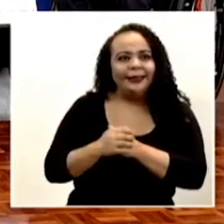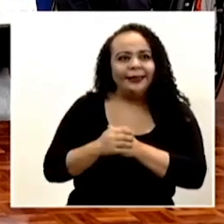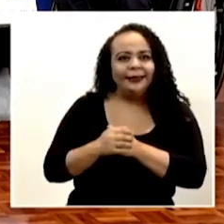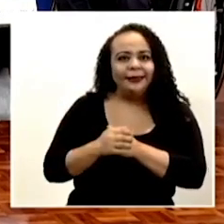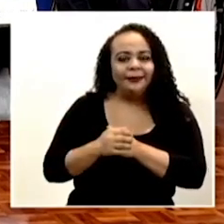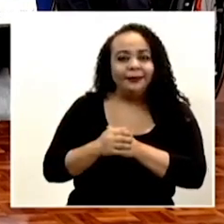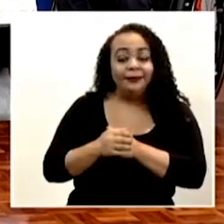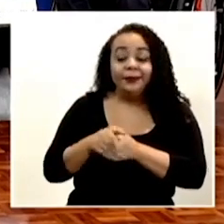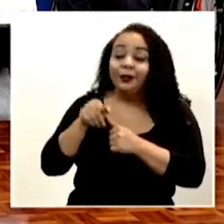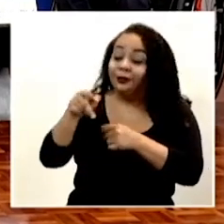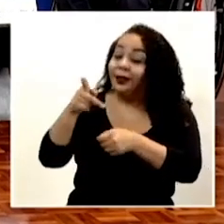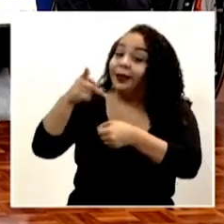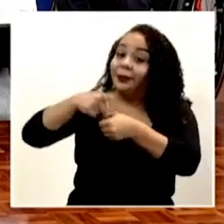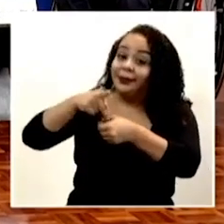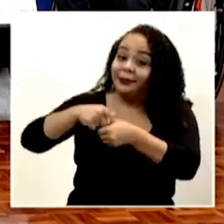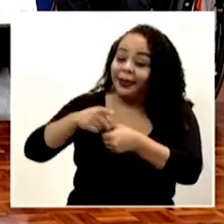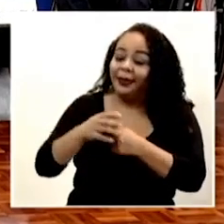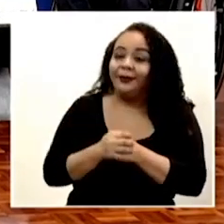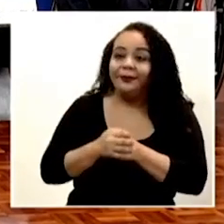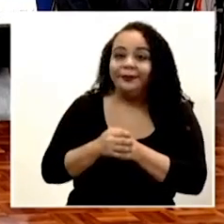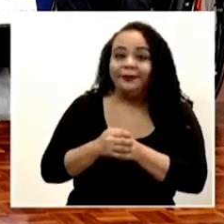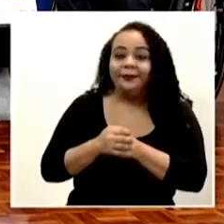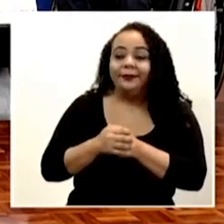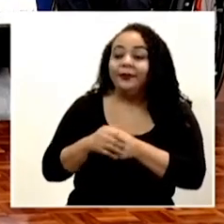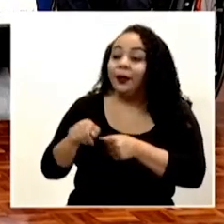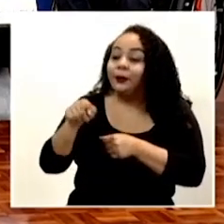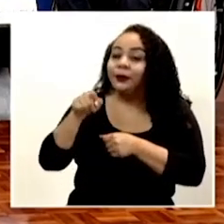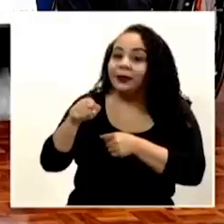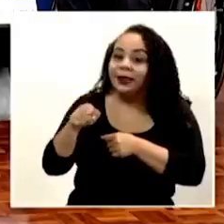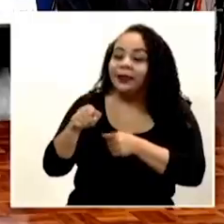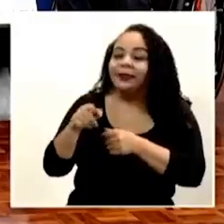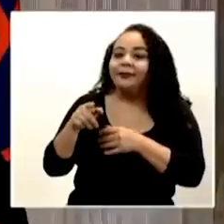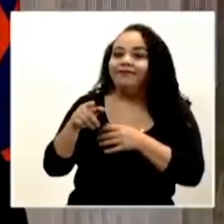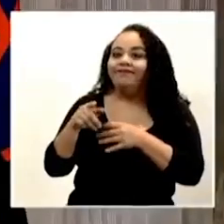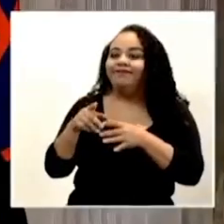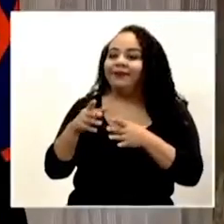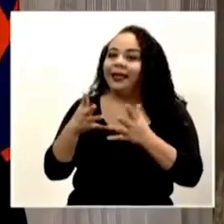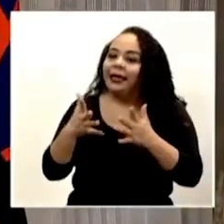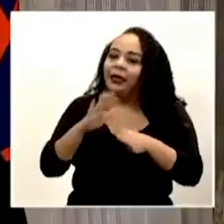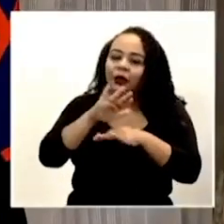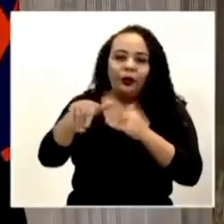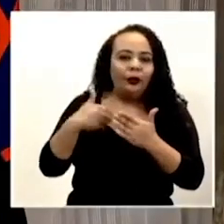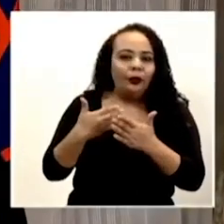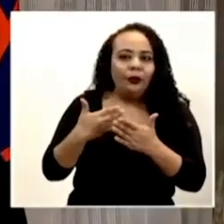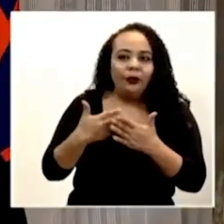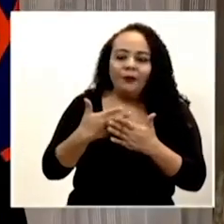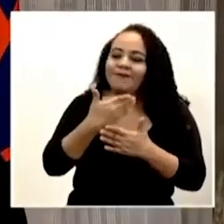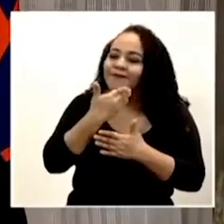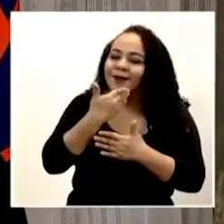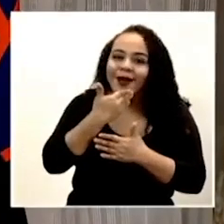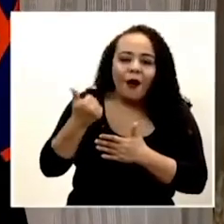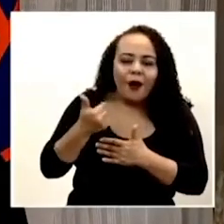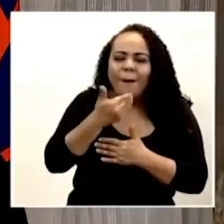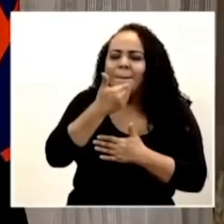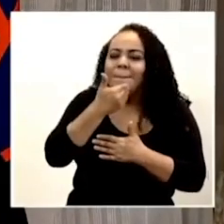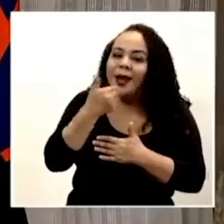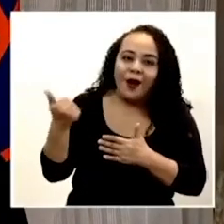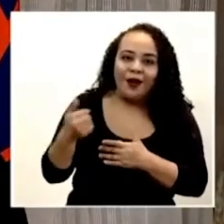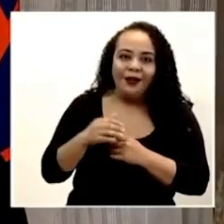en las que has participado, en las que has sido absolutamente lo mejor de lo mejor